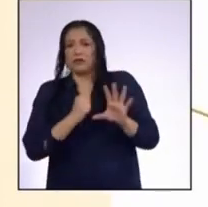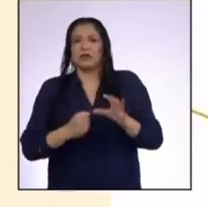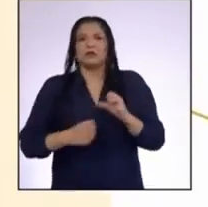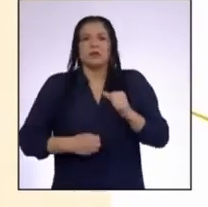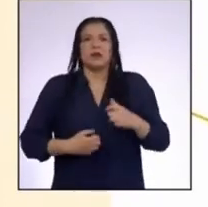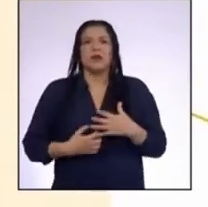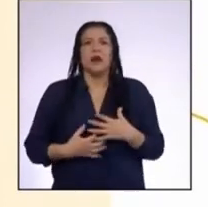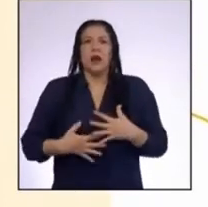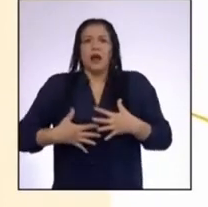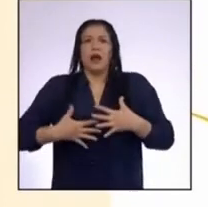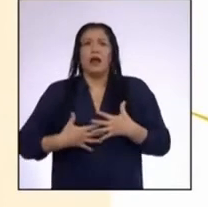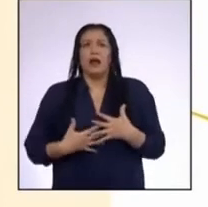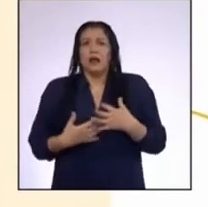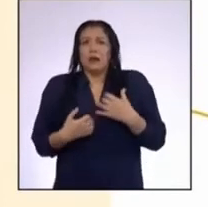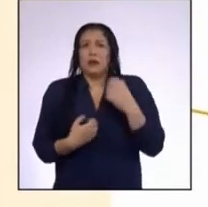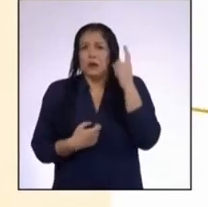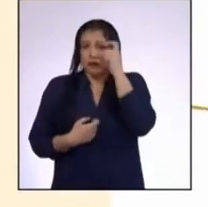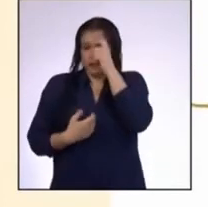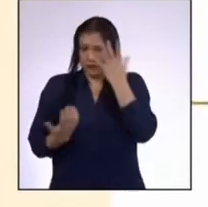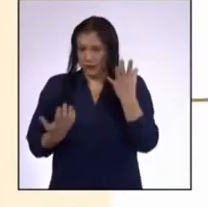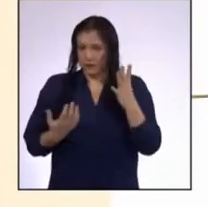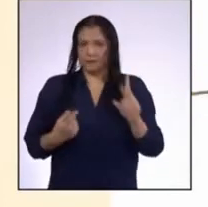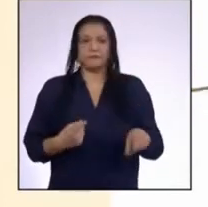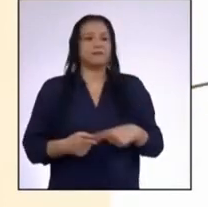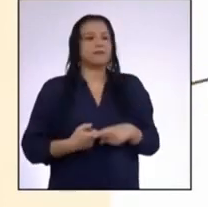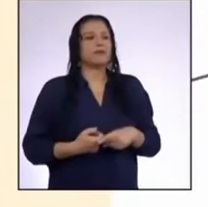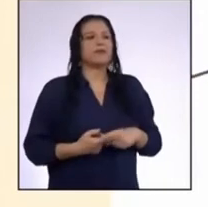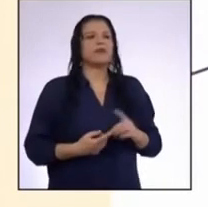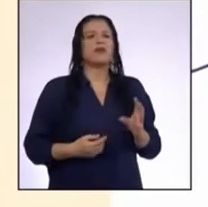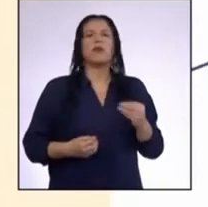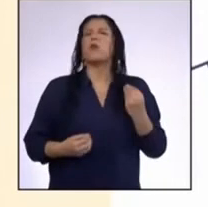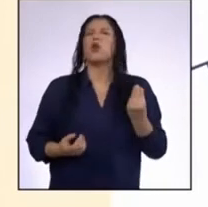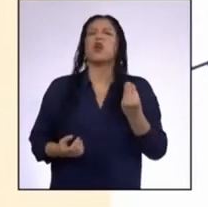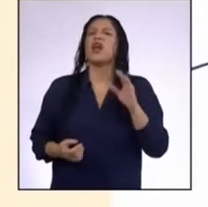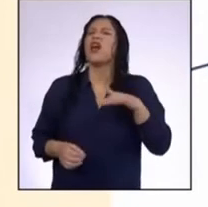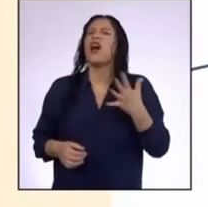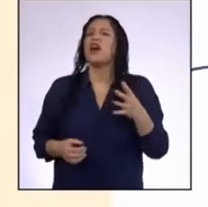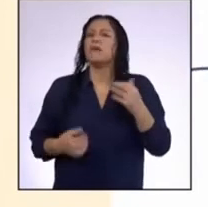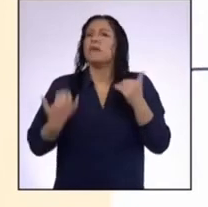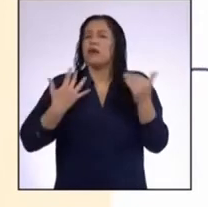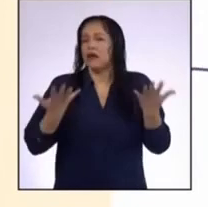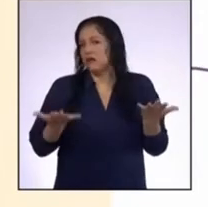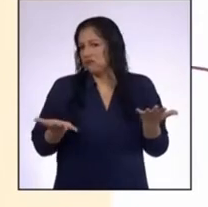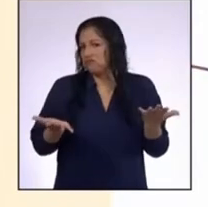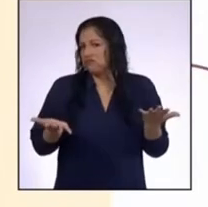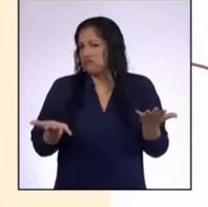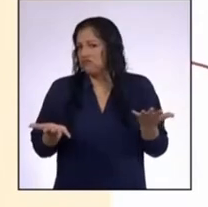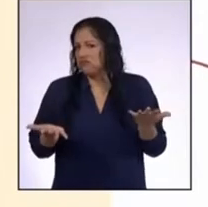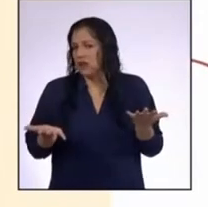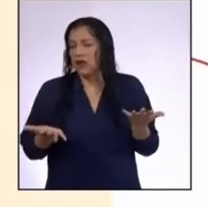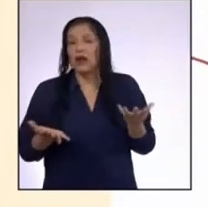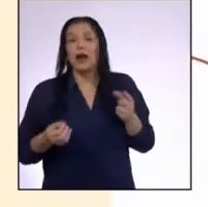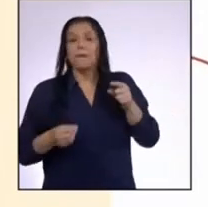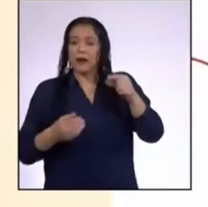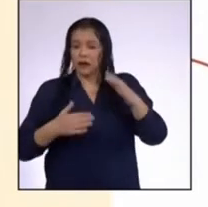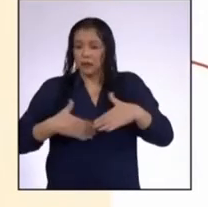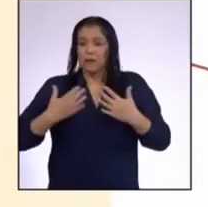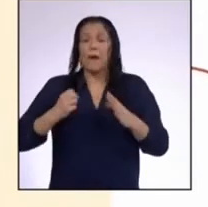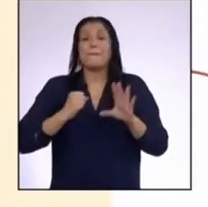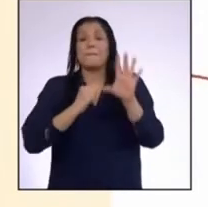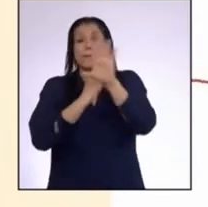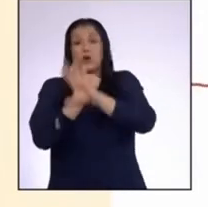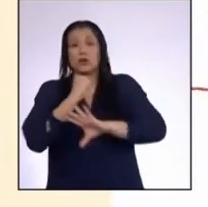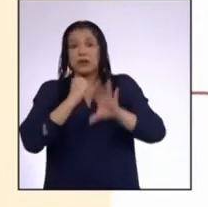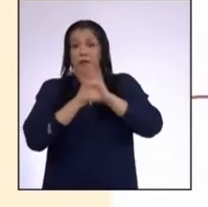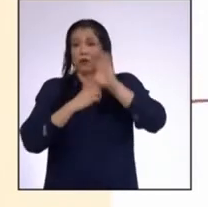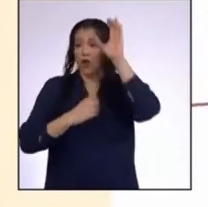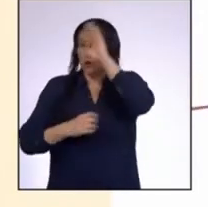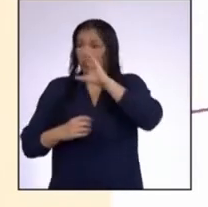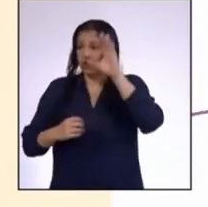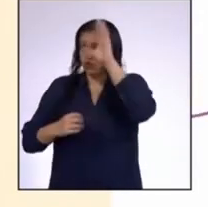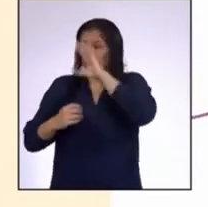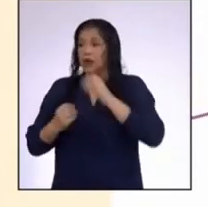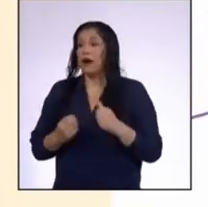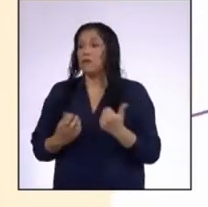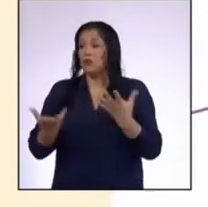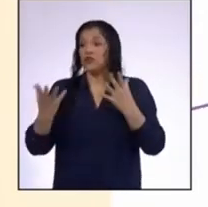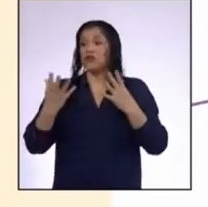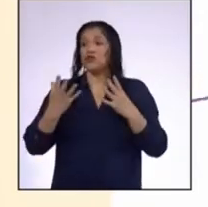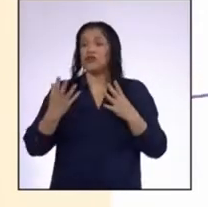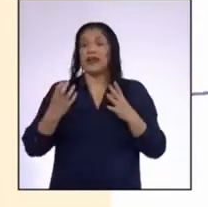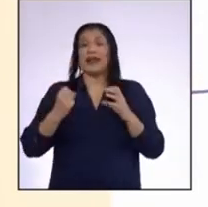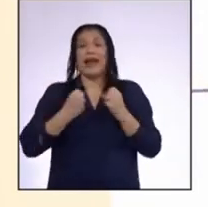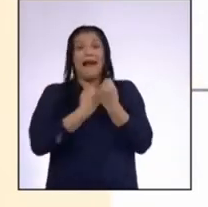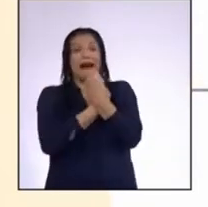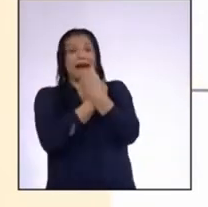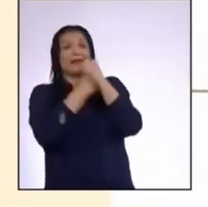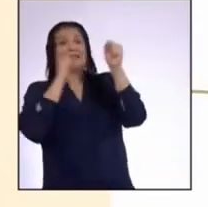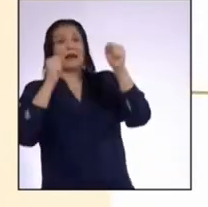la respiración Veamos, ¿para qué existe el miedo? Bueno, para que nos protejamos y busquemos ponernos a salvo frente